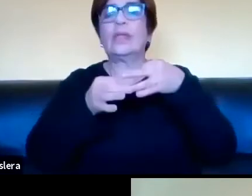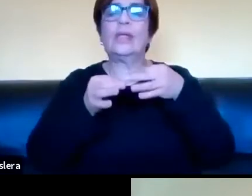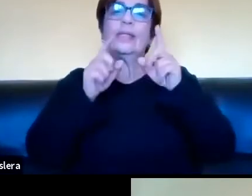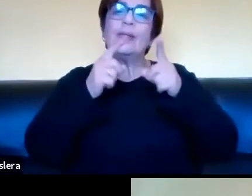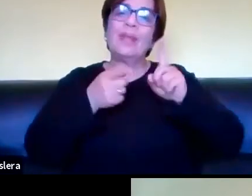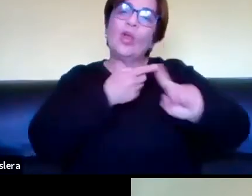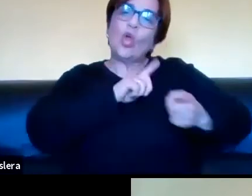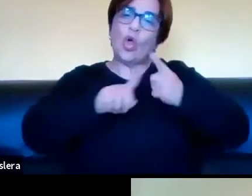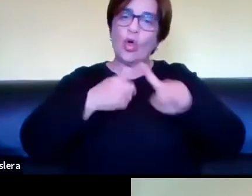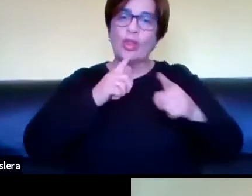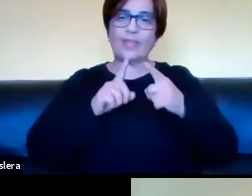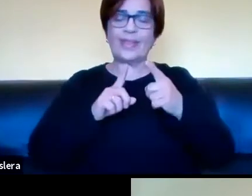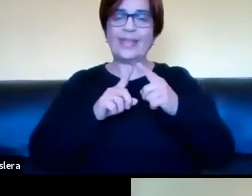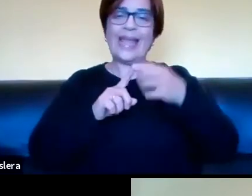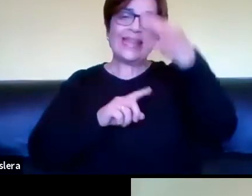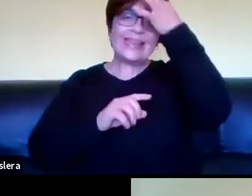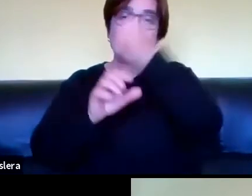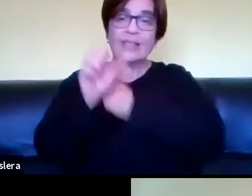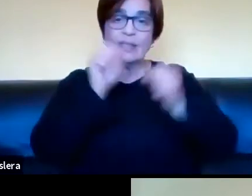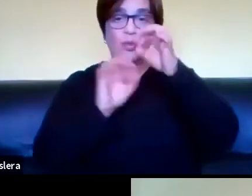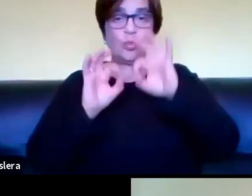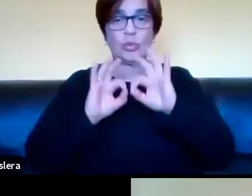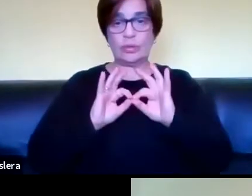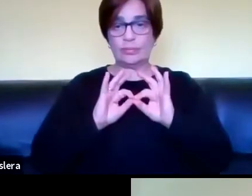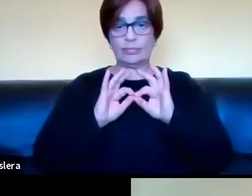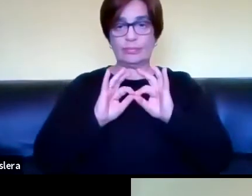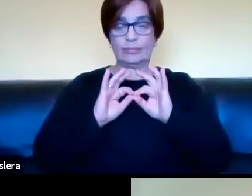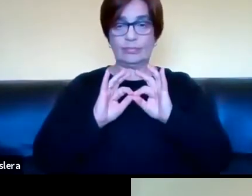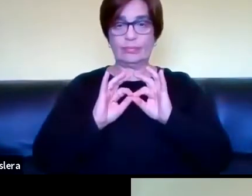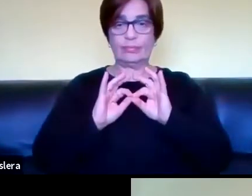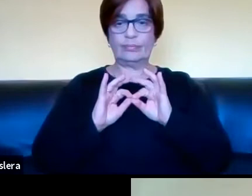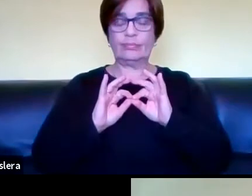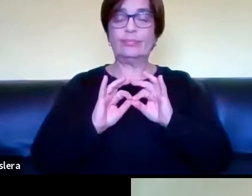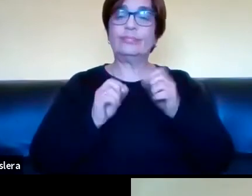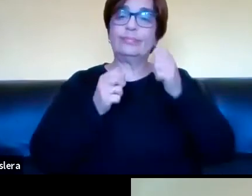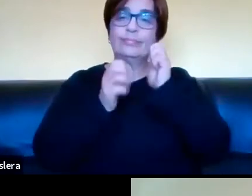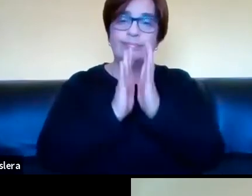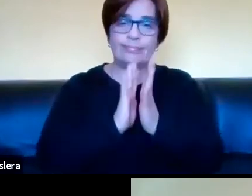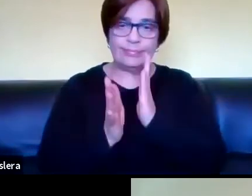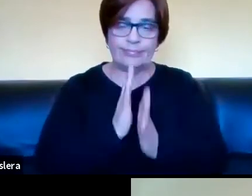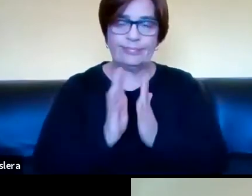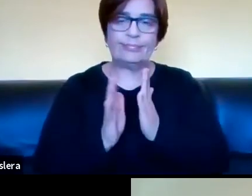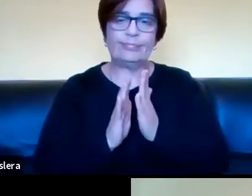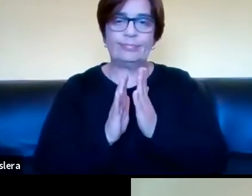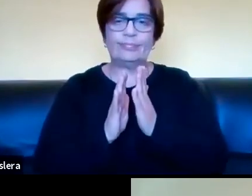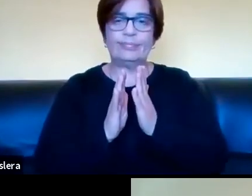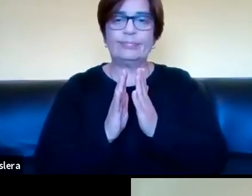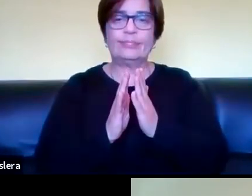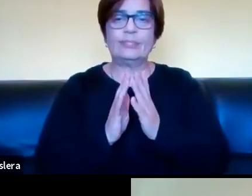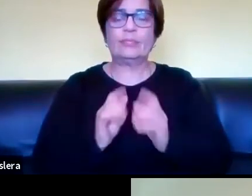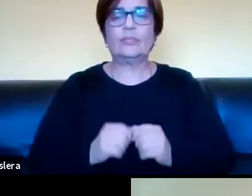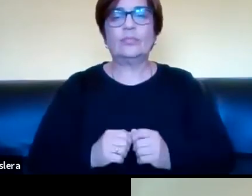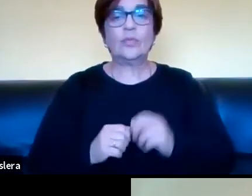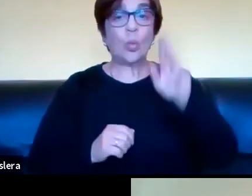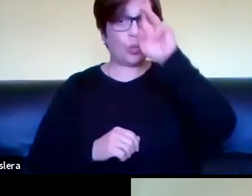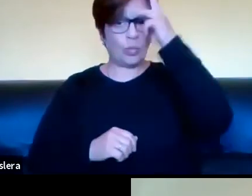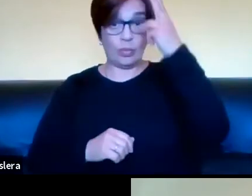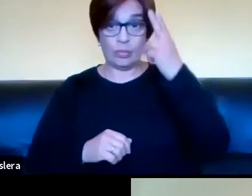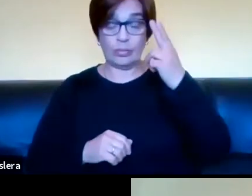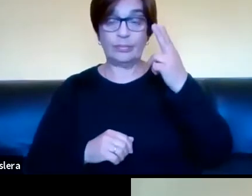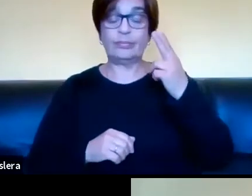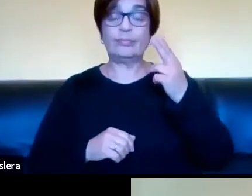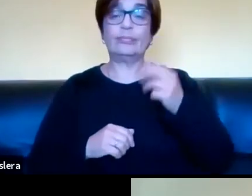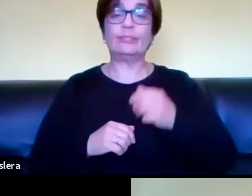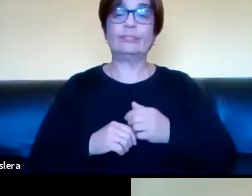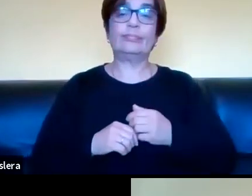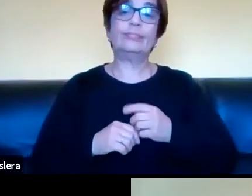coordinador de la Tecnicatura de Interpretación de Lengua de Señas Uruguaya, que está